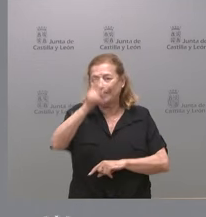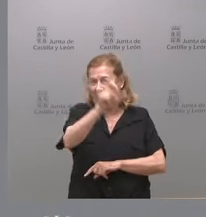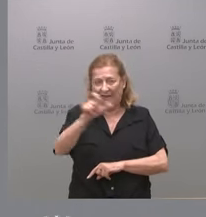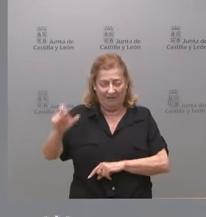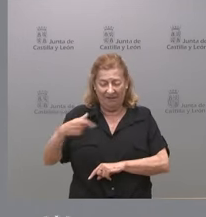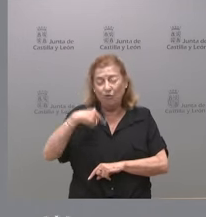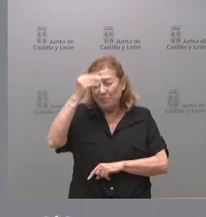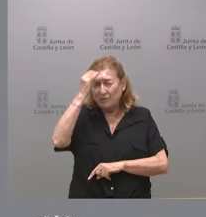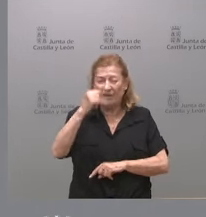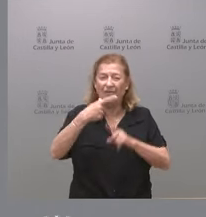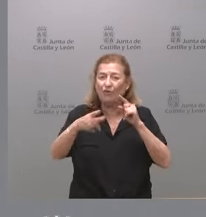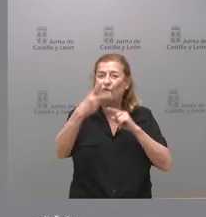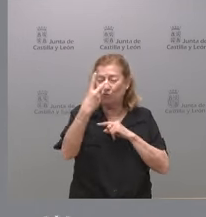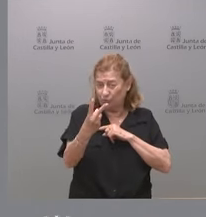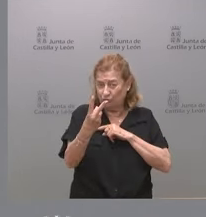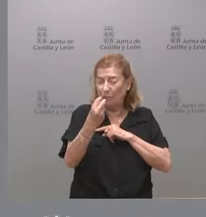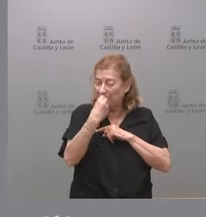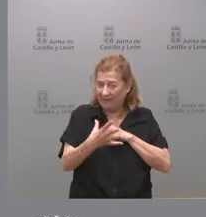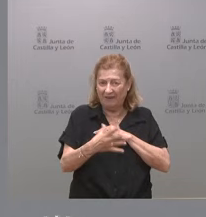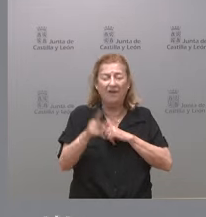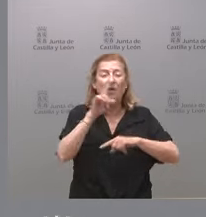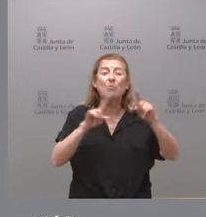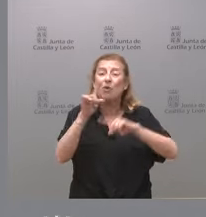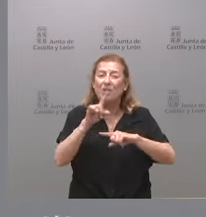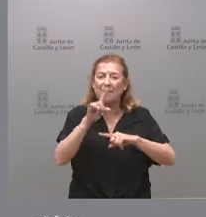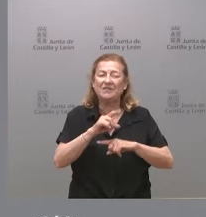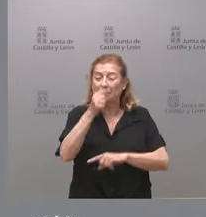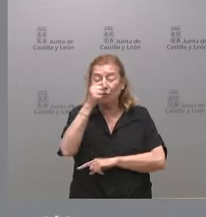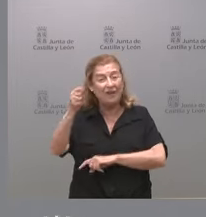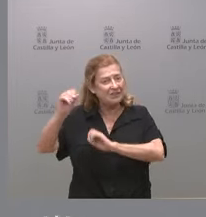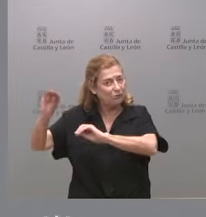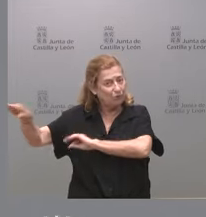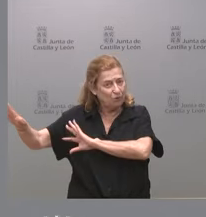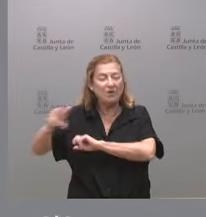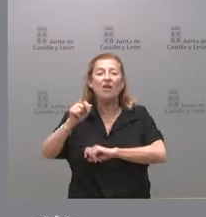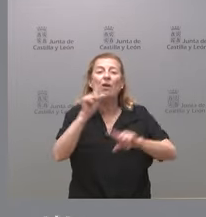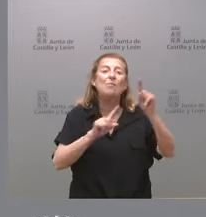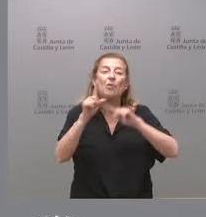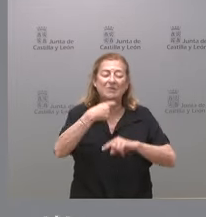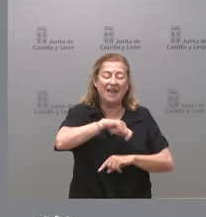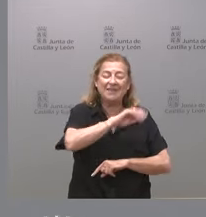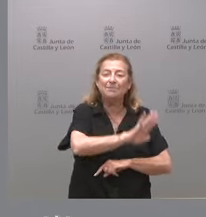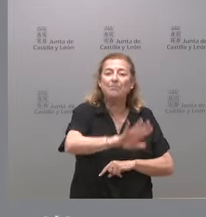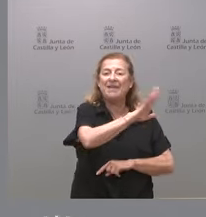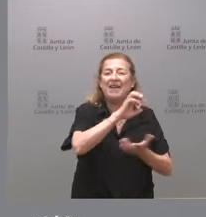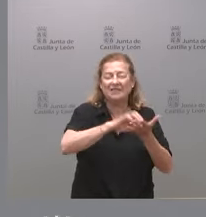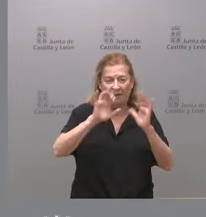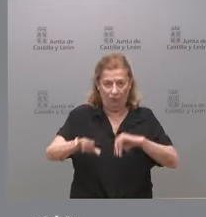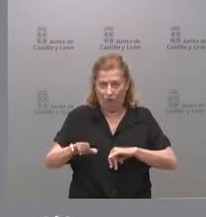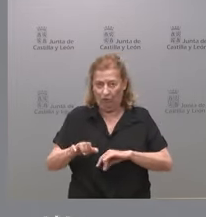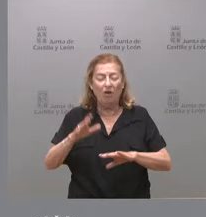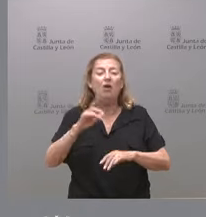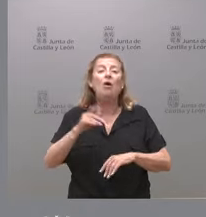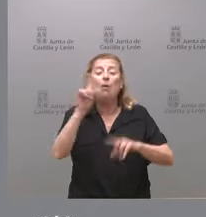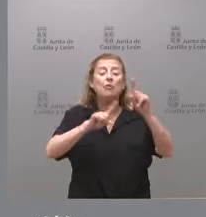creo que hay que distinguir muy bien entre los problemas del PSOE y los problemas de España y de Castilla y León los